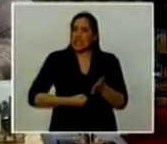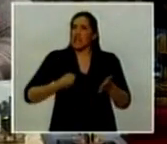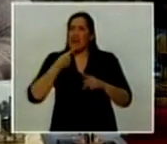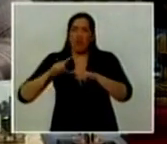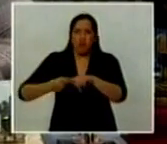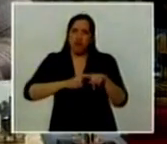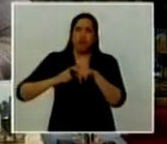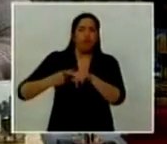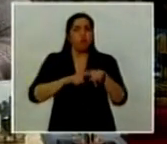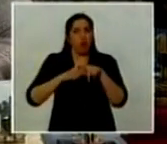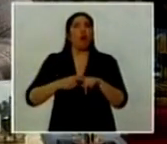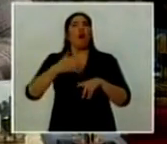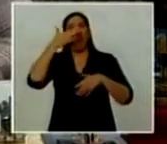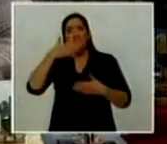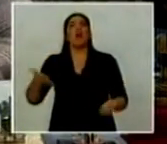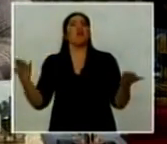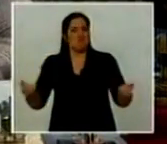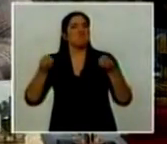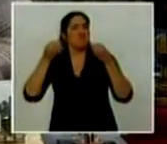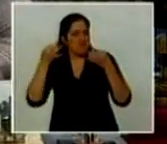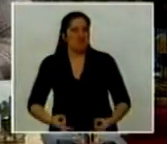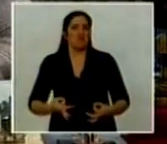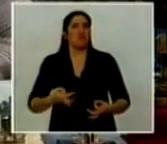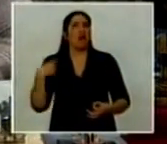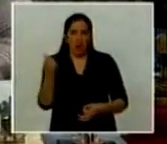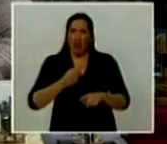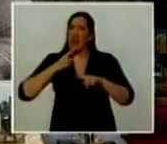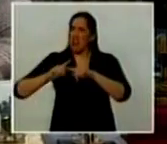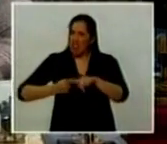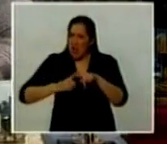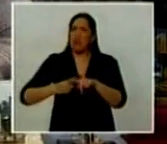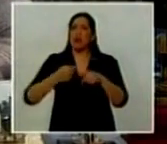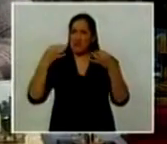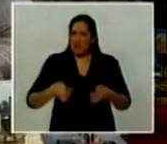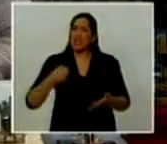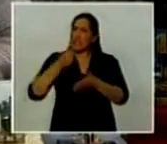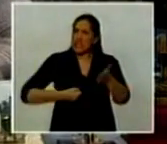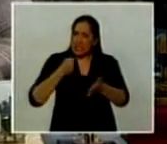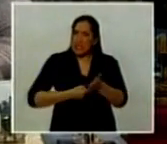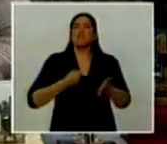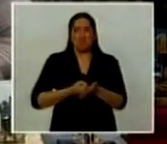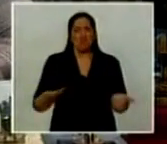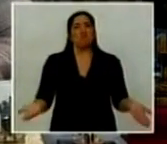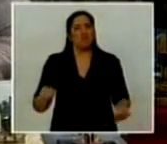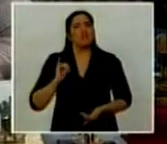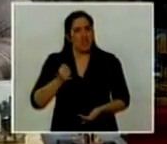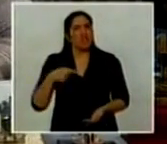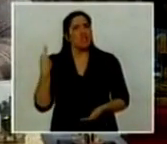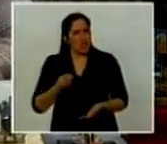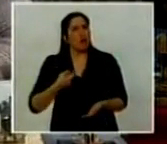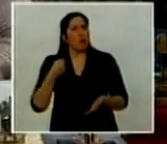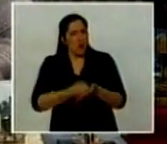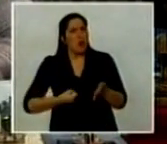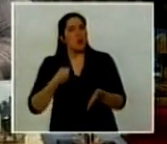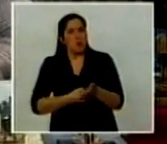discusión y debate? ¿Valió la pena dar el debate? ¿Valió la pena dar la pelea? Sí, pelea. Muchas